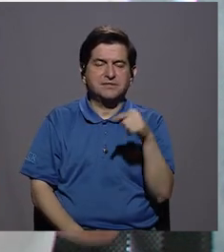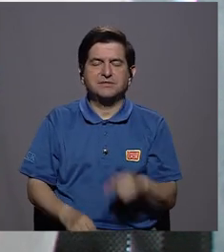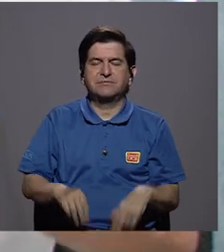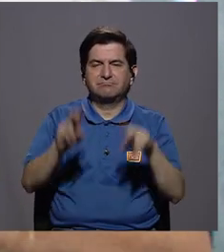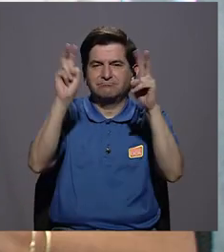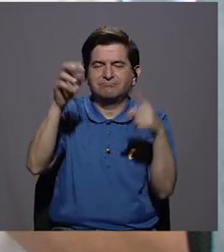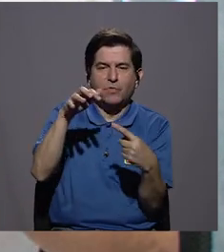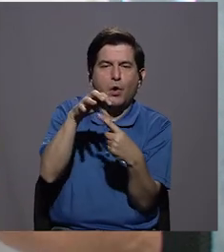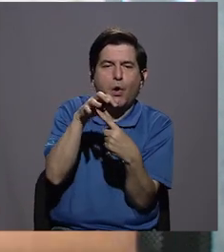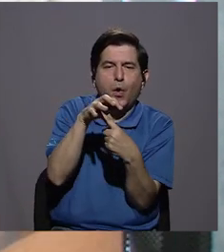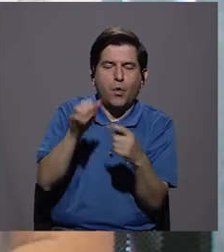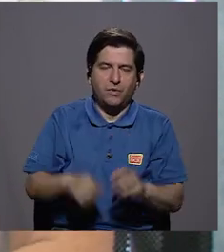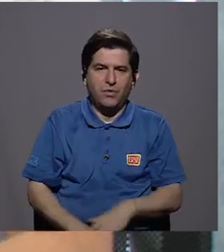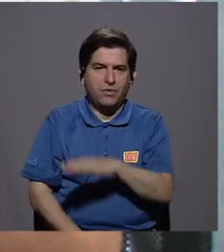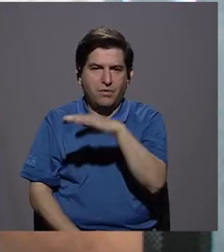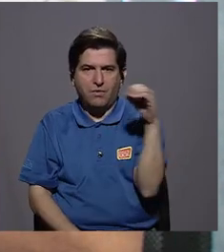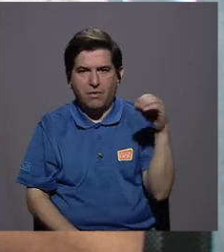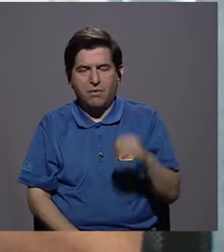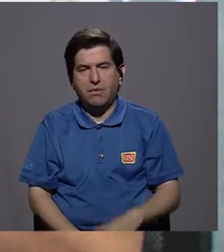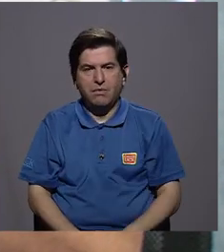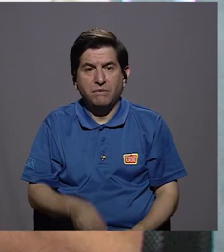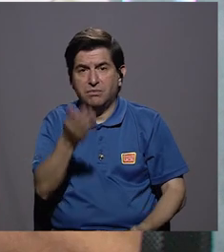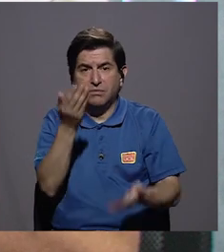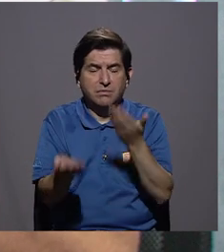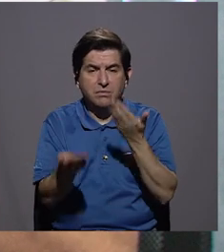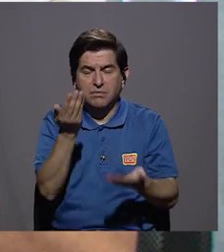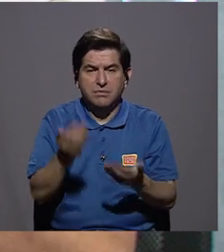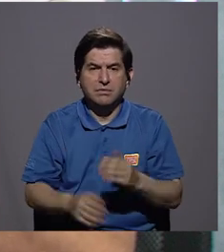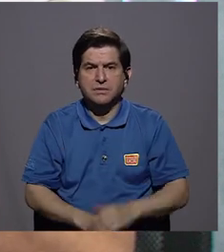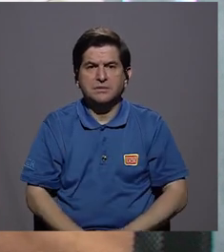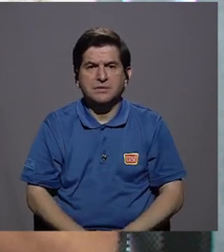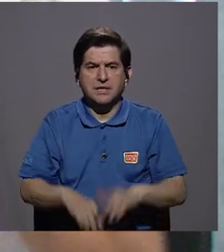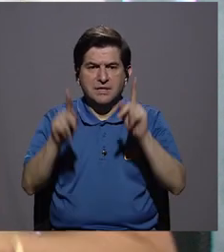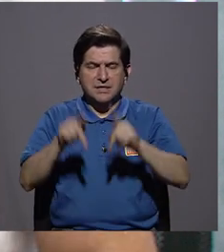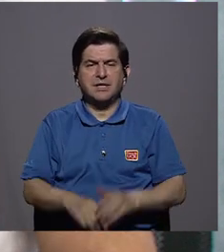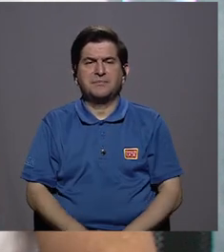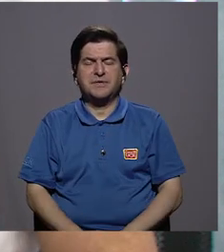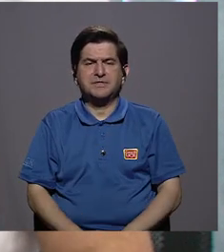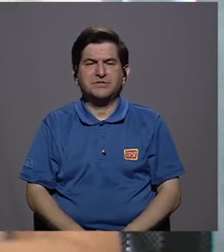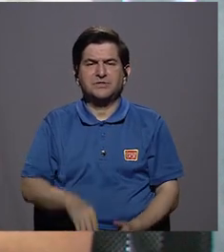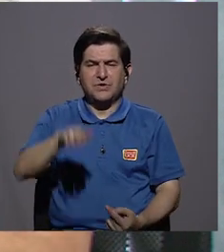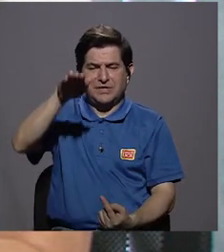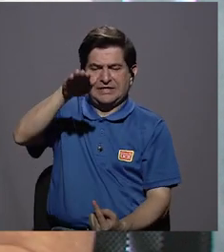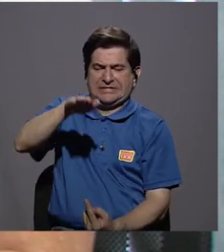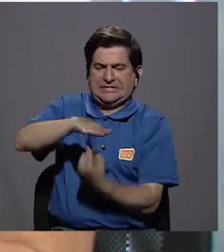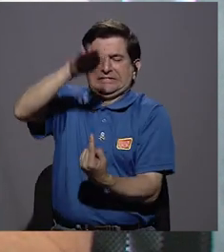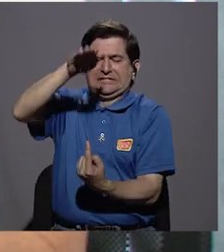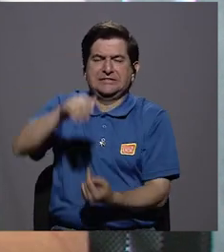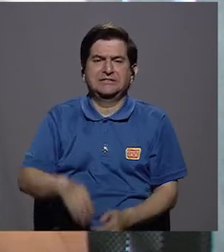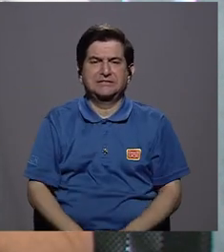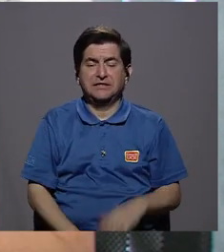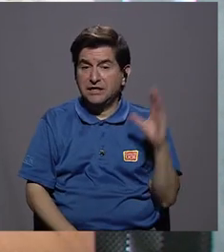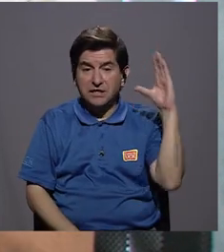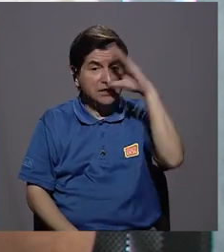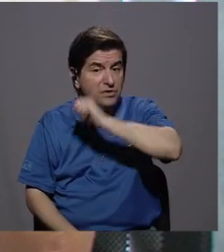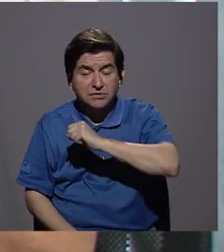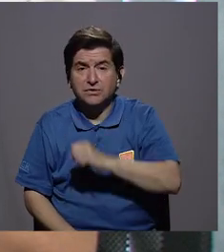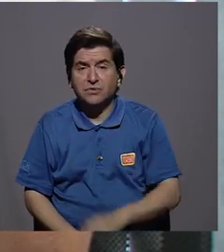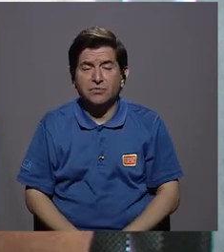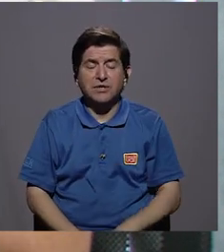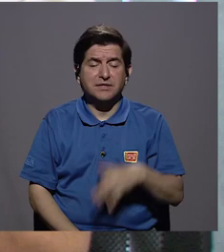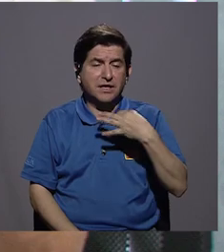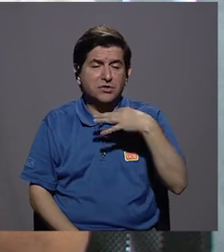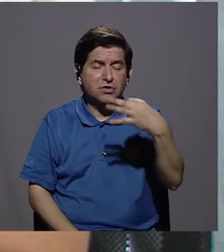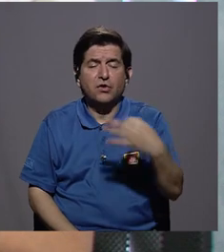o que majan una tachuela y no se dan cuenta que hay una tachuela que